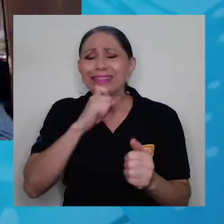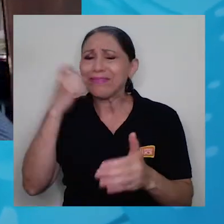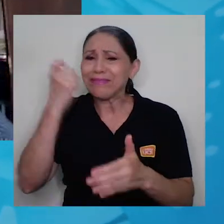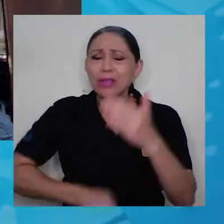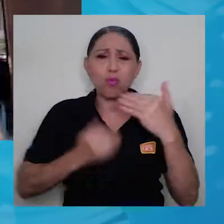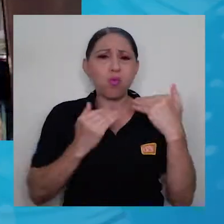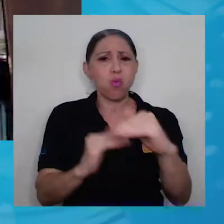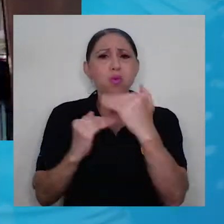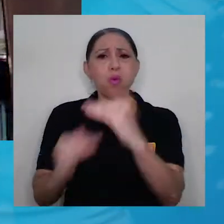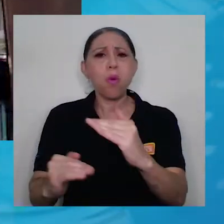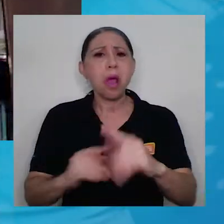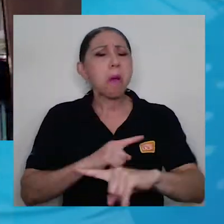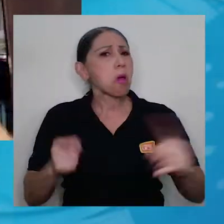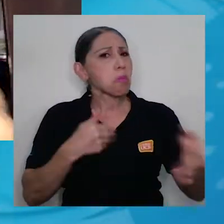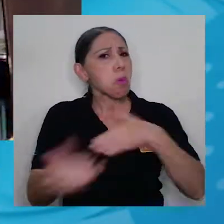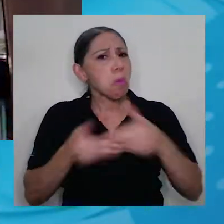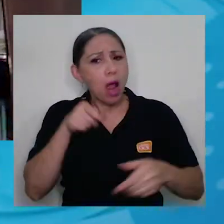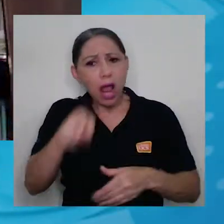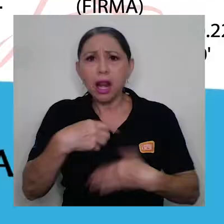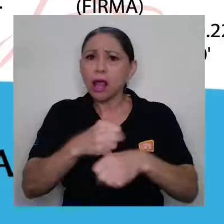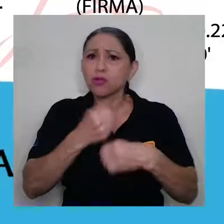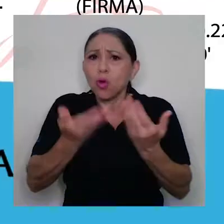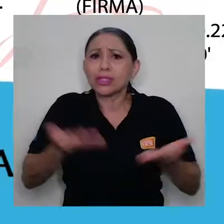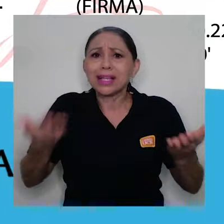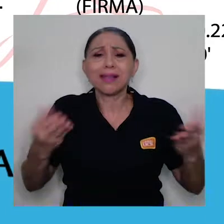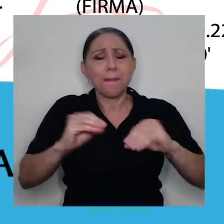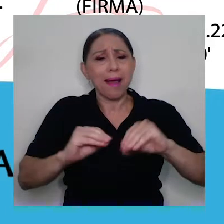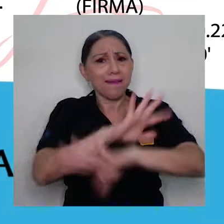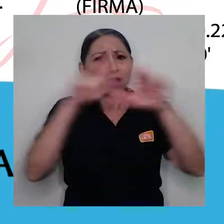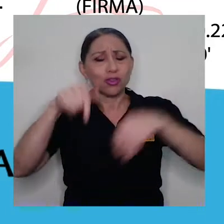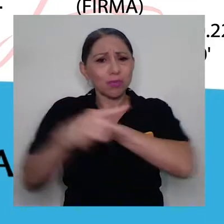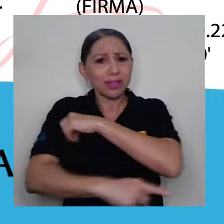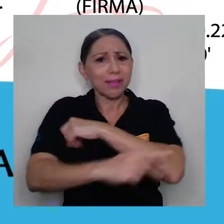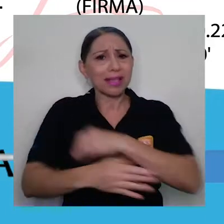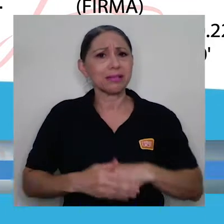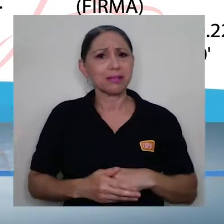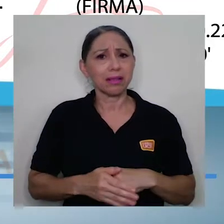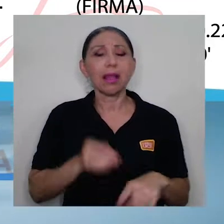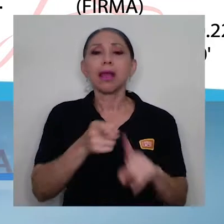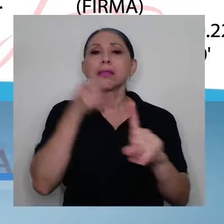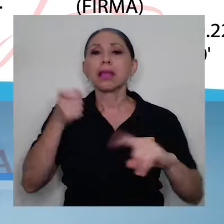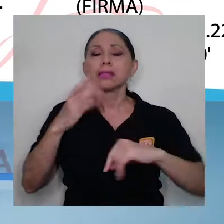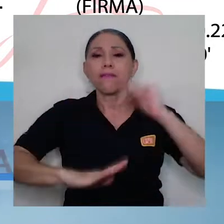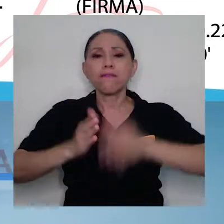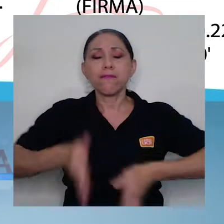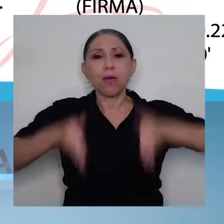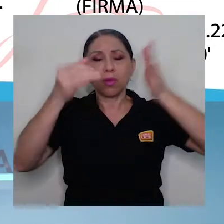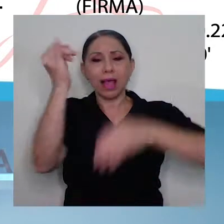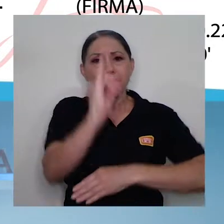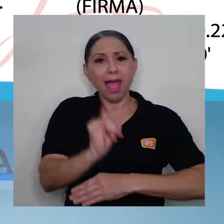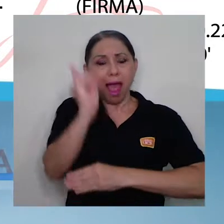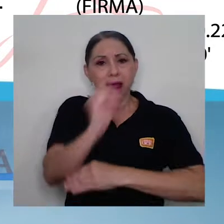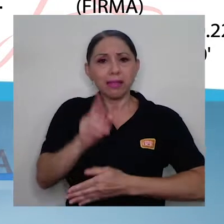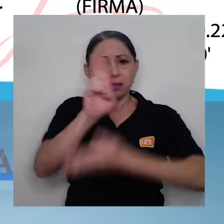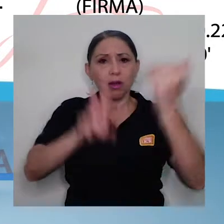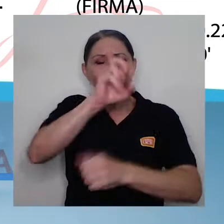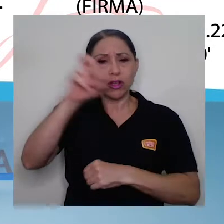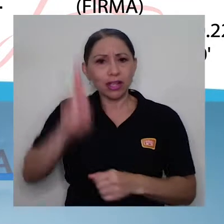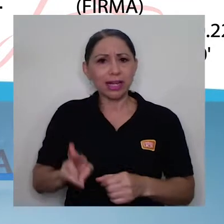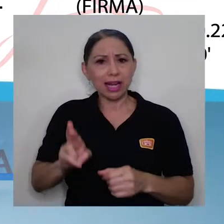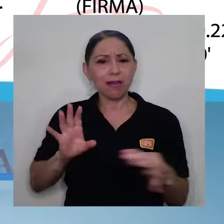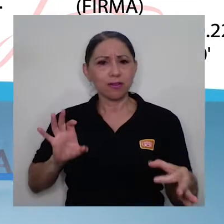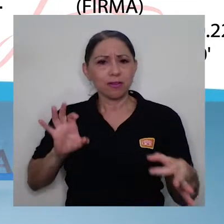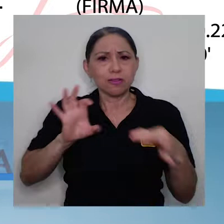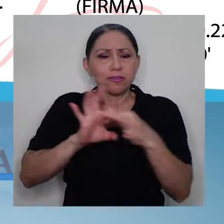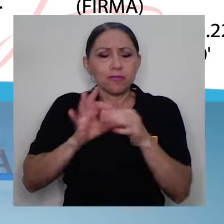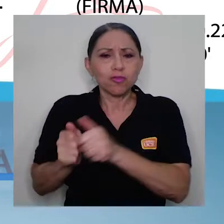cosas maravillosas por este país. Desde la Facultad de Artes de la Universidad de Costa Rica, nos unimos a